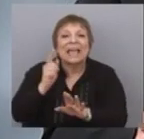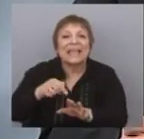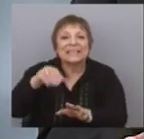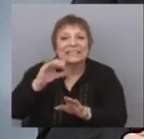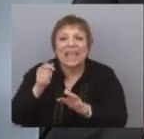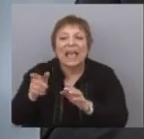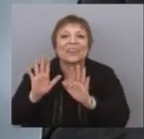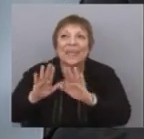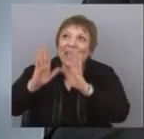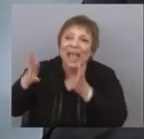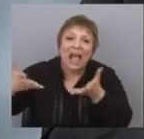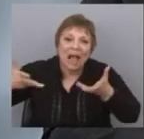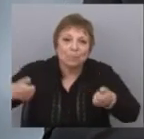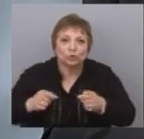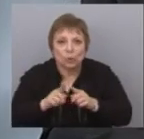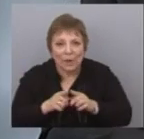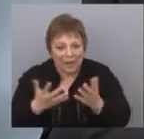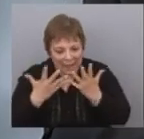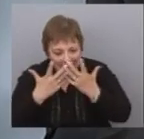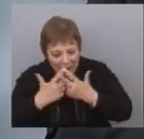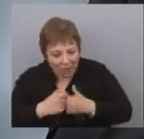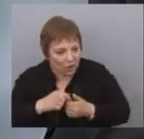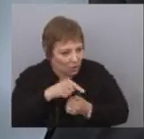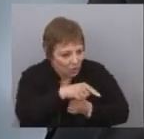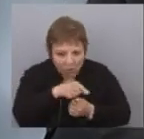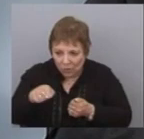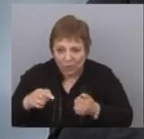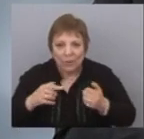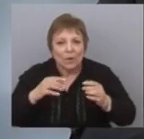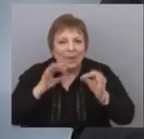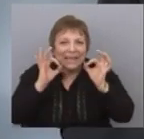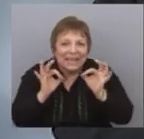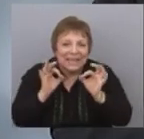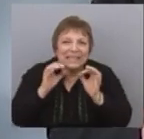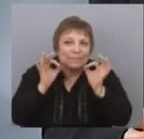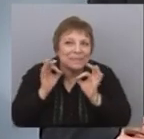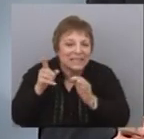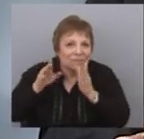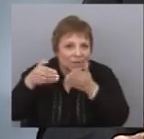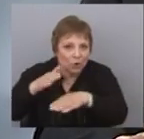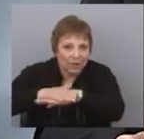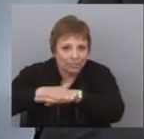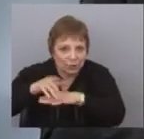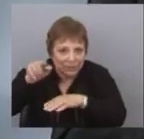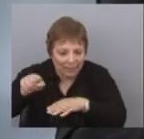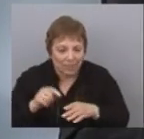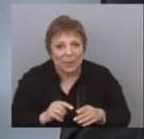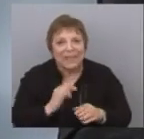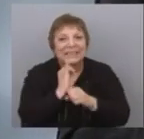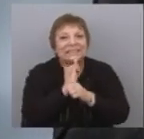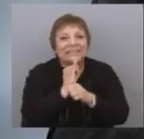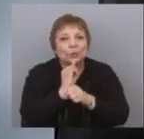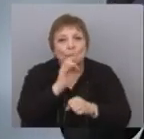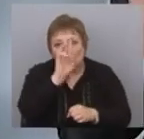infraestructura, de apoyo a la generación de infraestructura, en diversos aspectos muy concretos. El Instituto Uruguay 21,